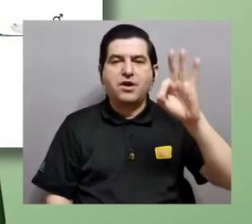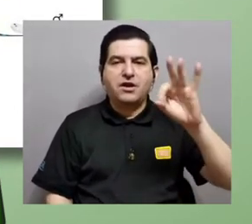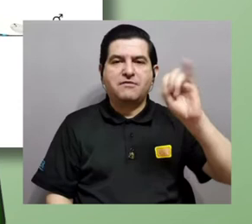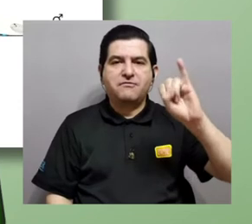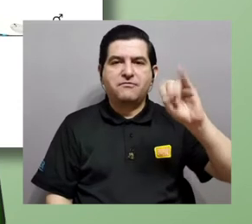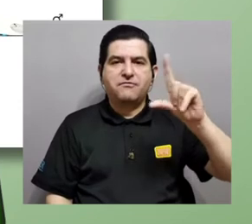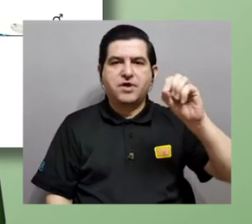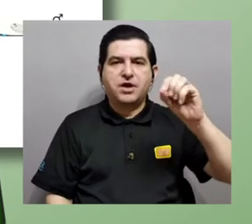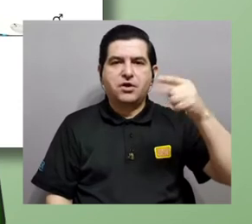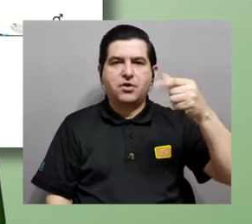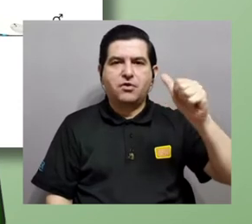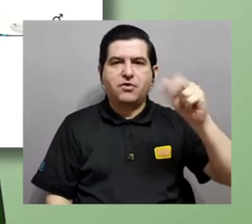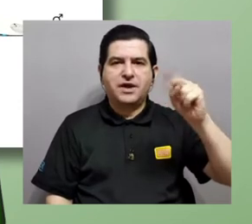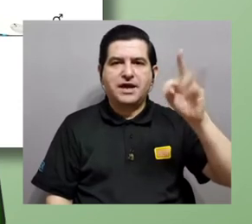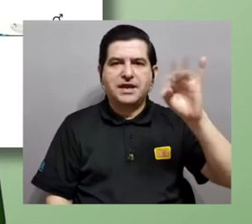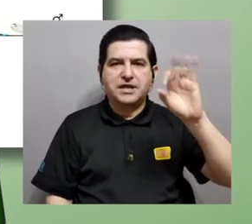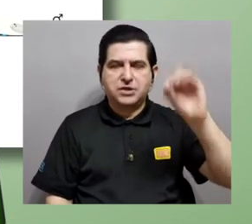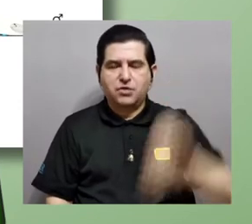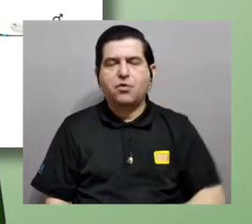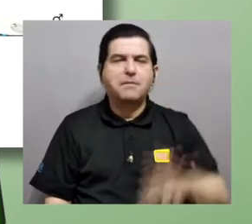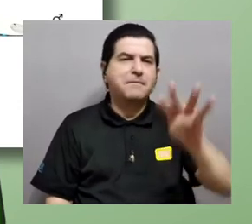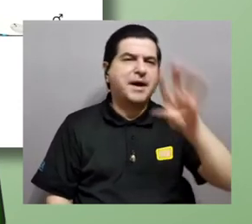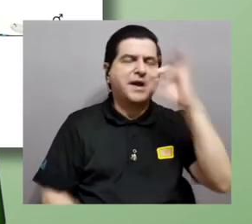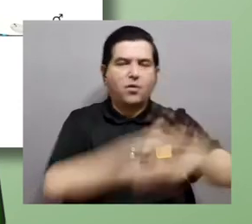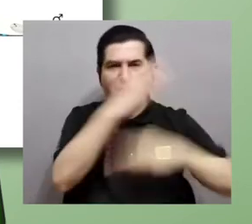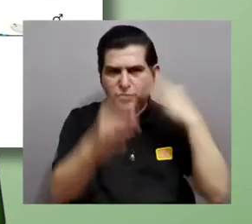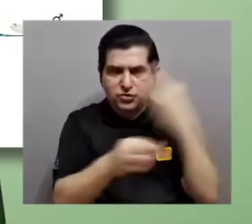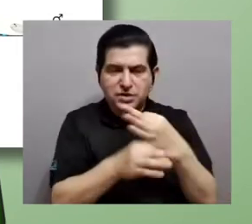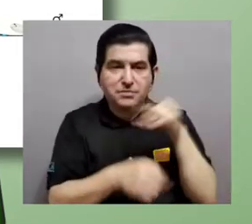las 1.800 especies de liberos de charca que hay en el mundo.